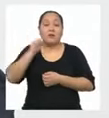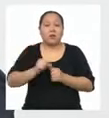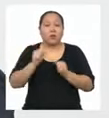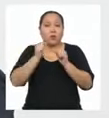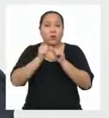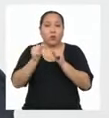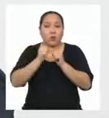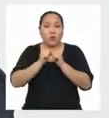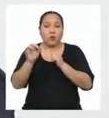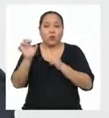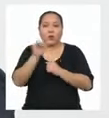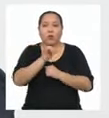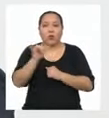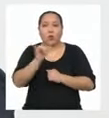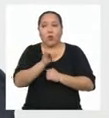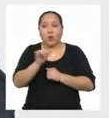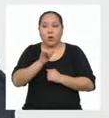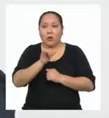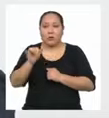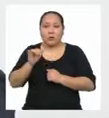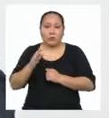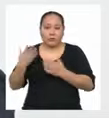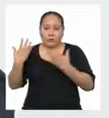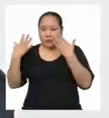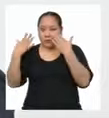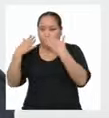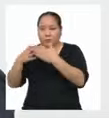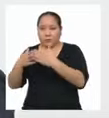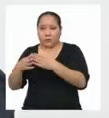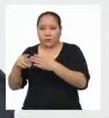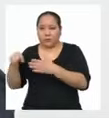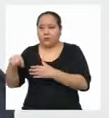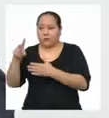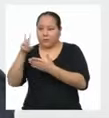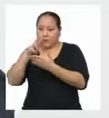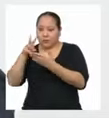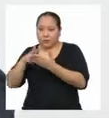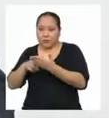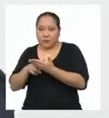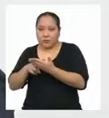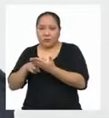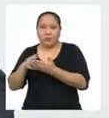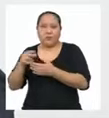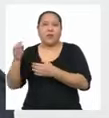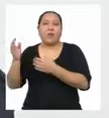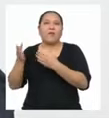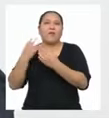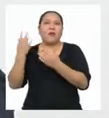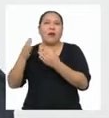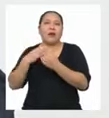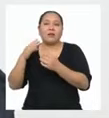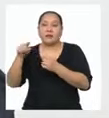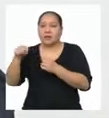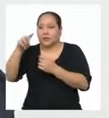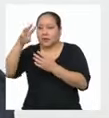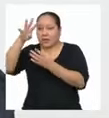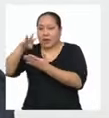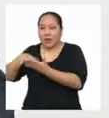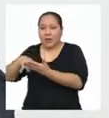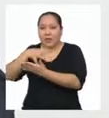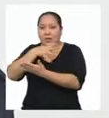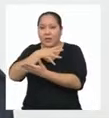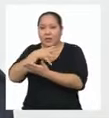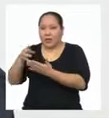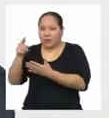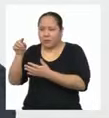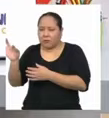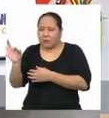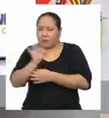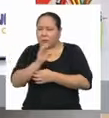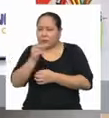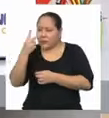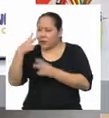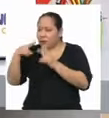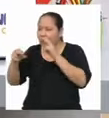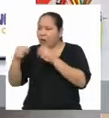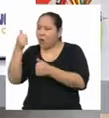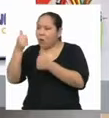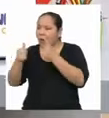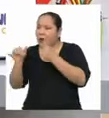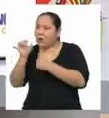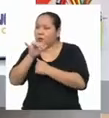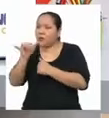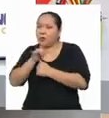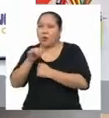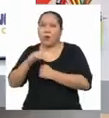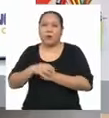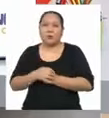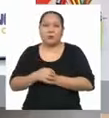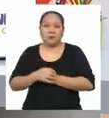Su cálculo es directo Ya que pueden leerse directamente De la tabla de distribución de frecuencias ¡Claro!